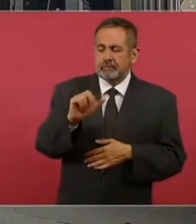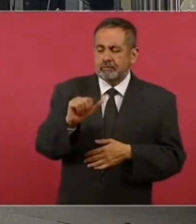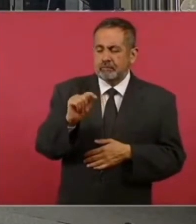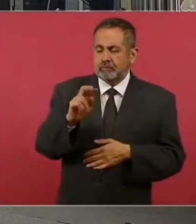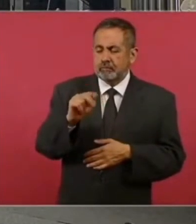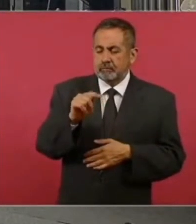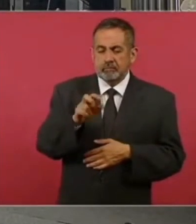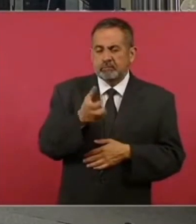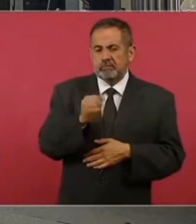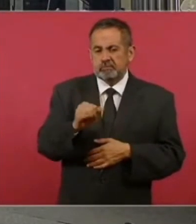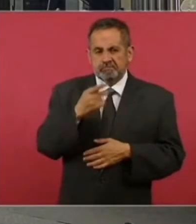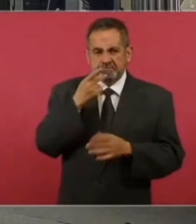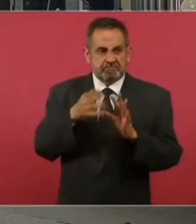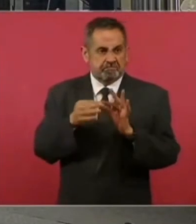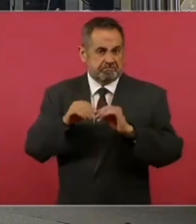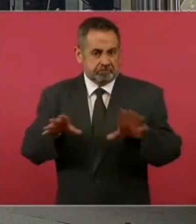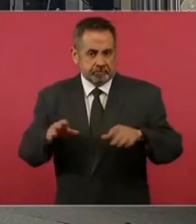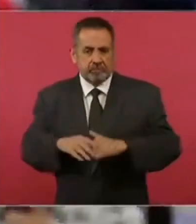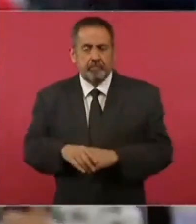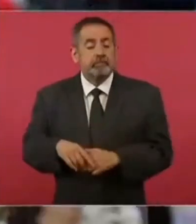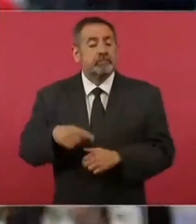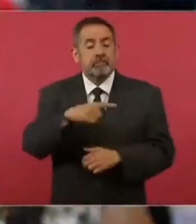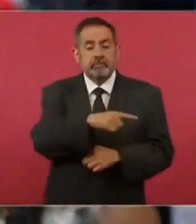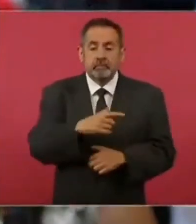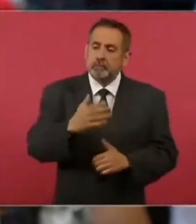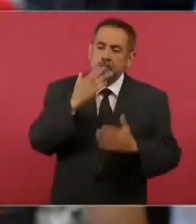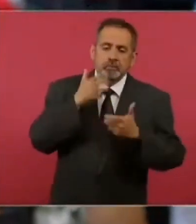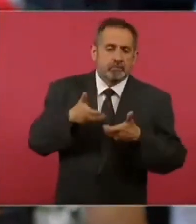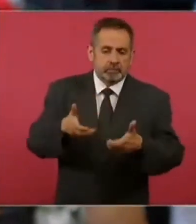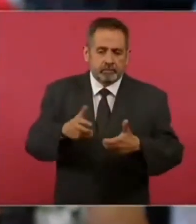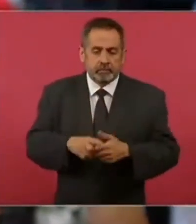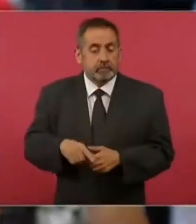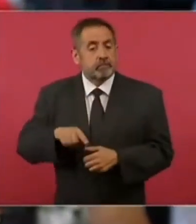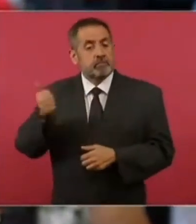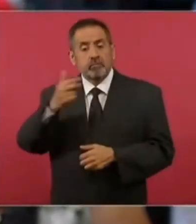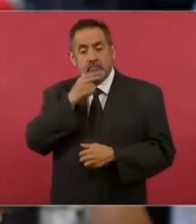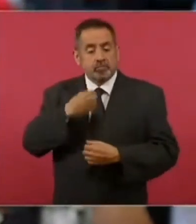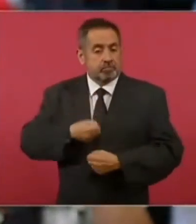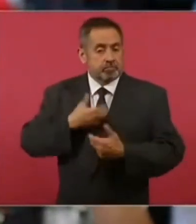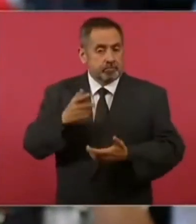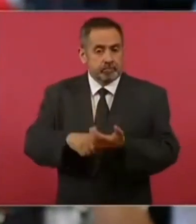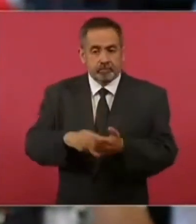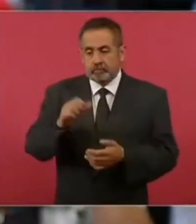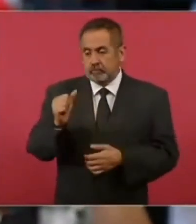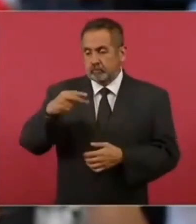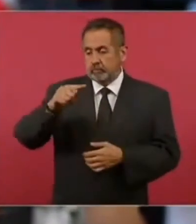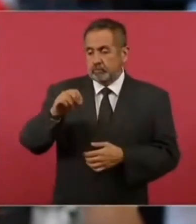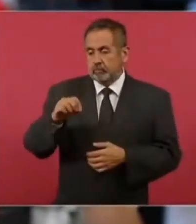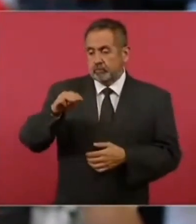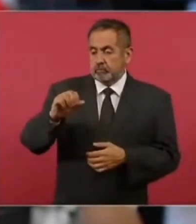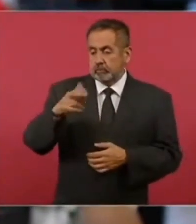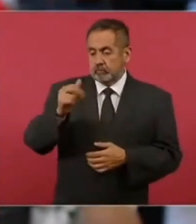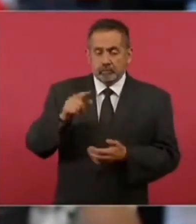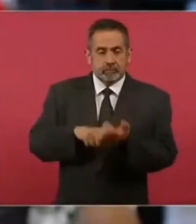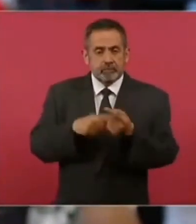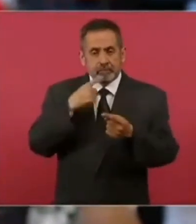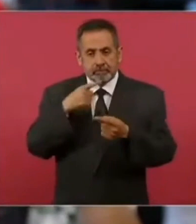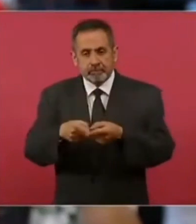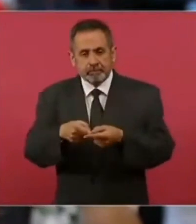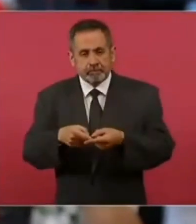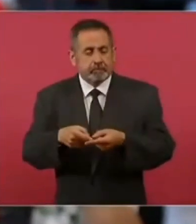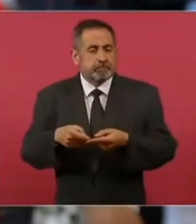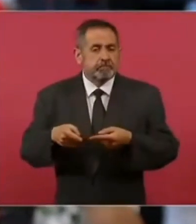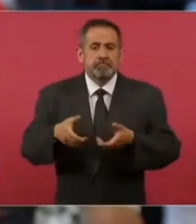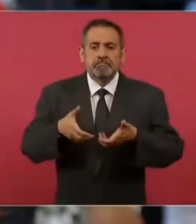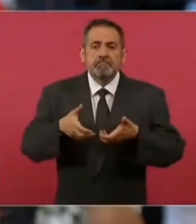en el libro se dice que no hay camino. En tanto, el poeta español Antonio Machado dice que caminante se hace